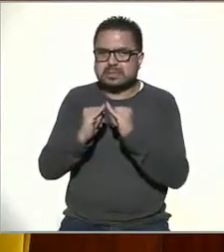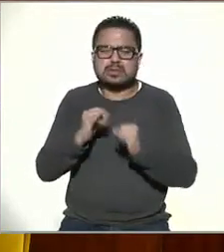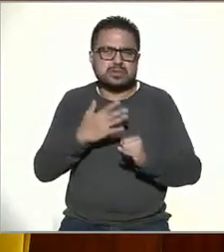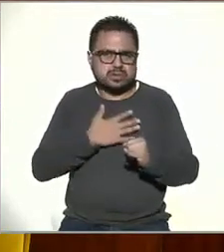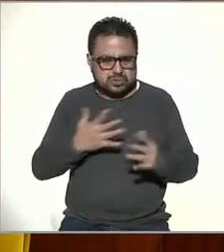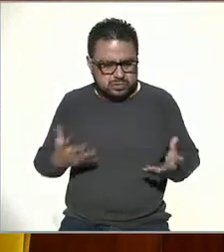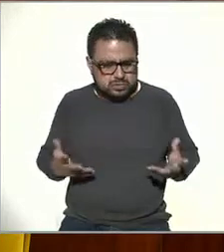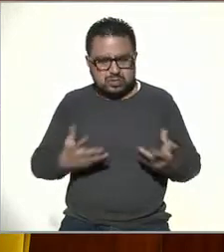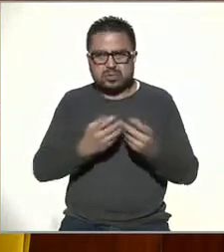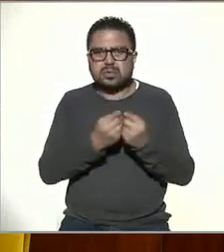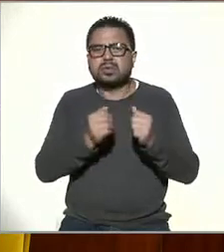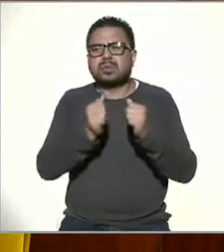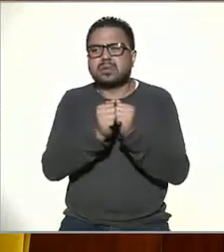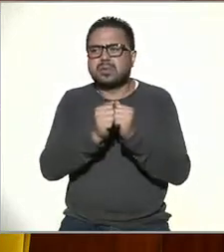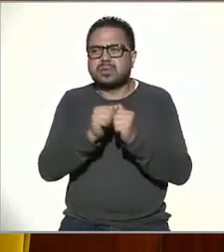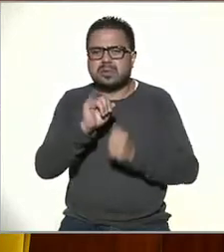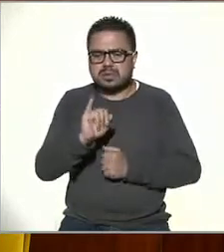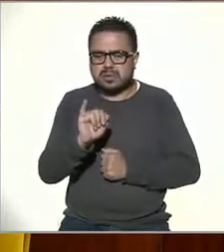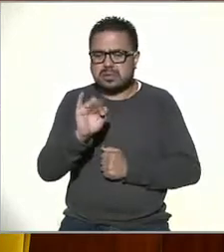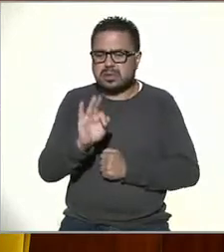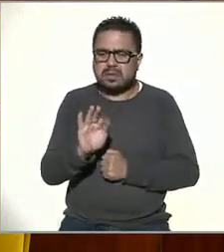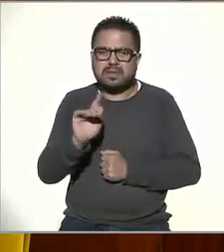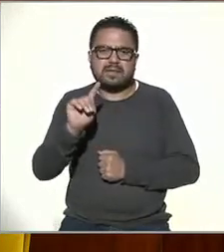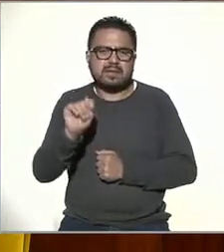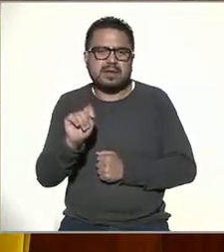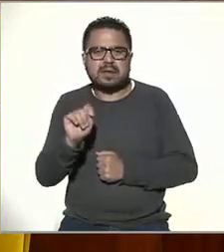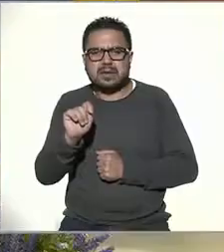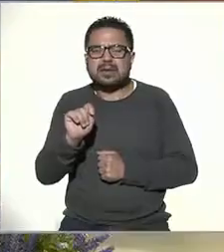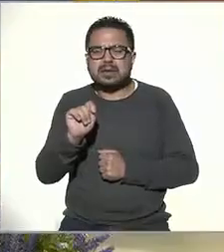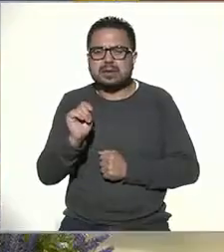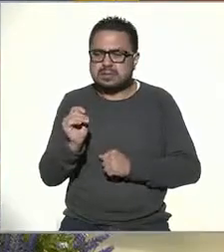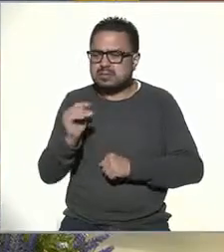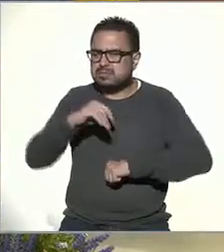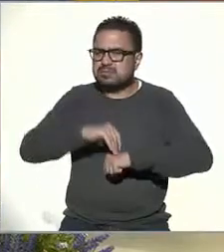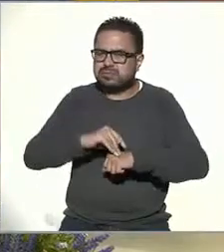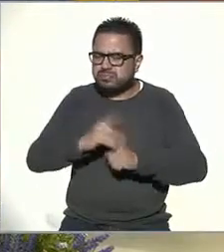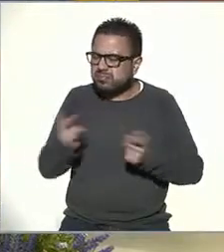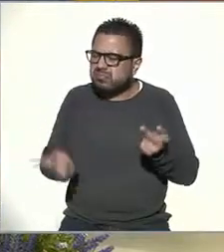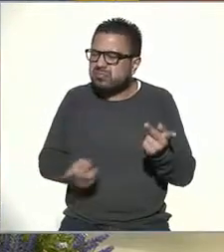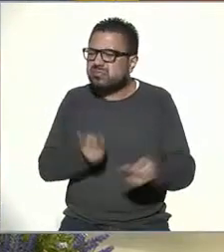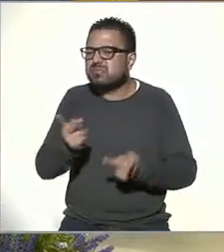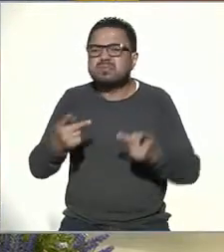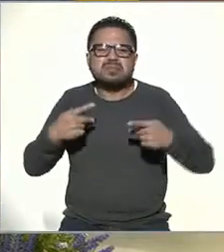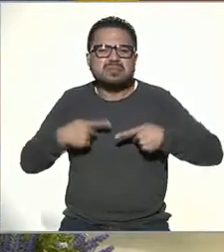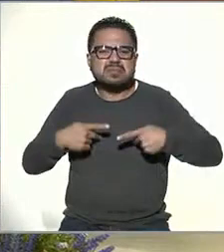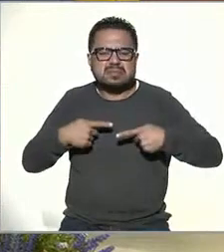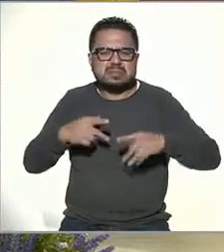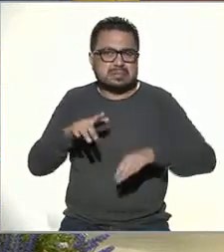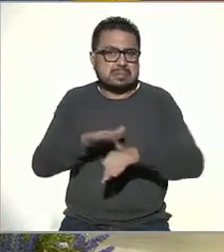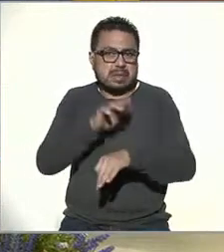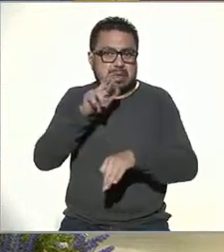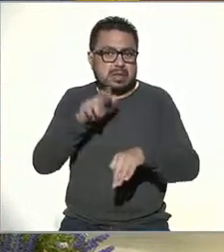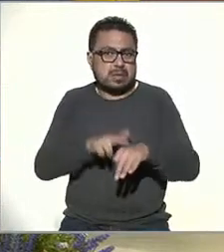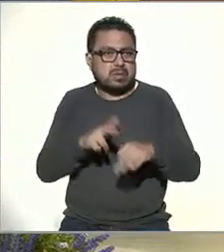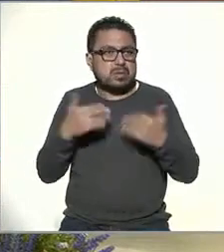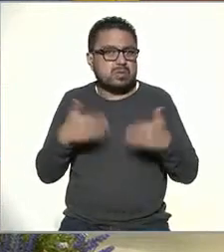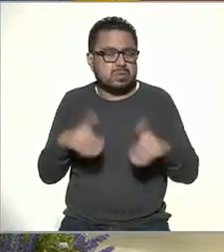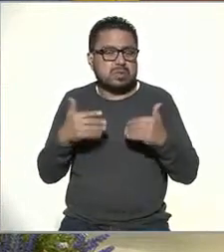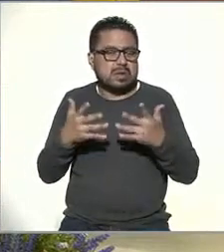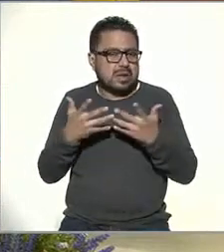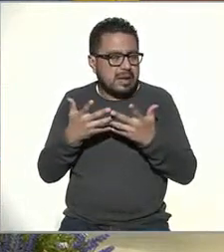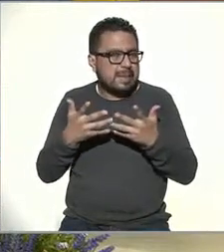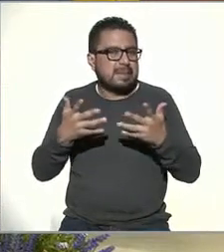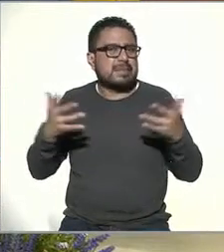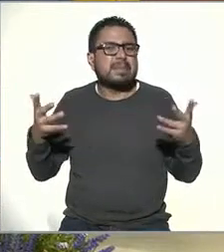conjunta con el IFT, hemos emprendido una encuesta que de grandes dimensiones, que sí le llamamos una